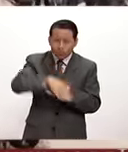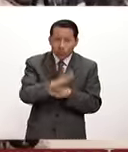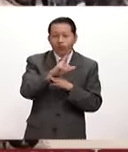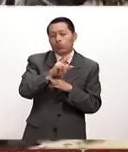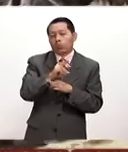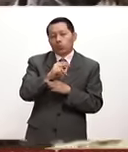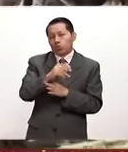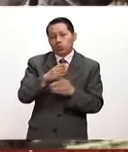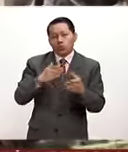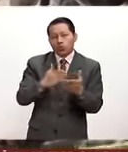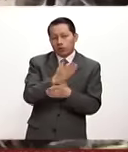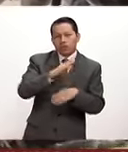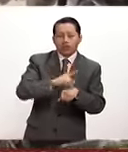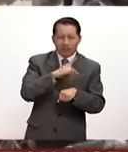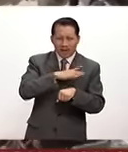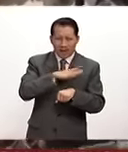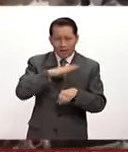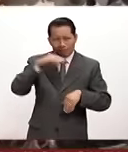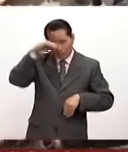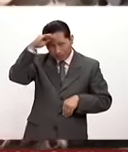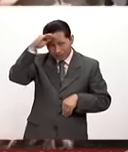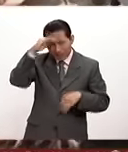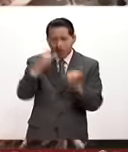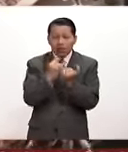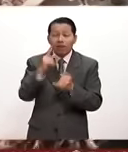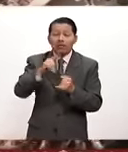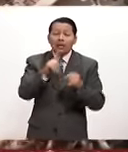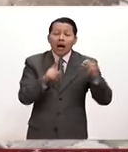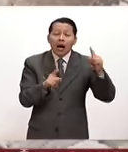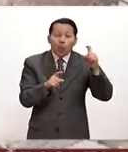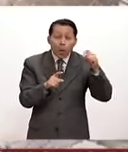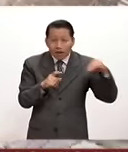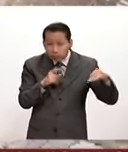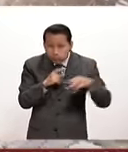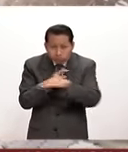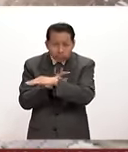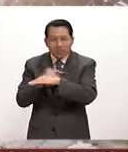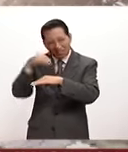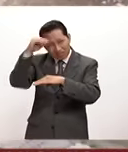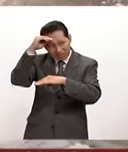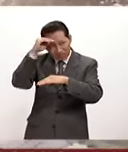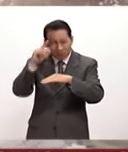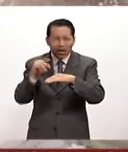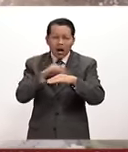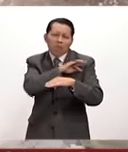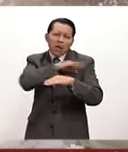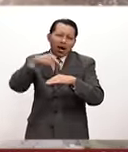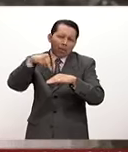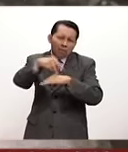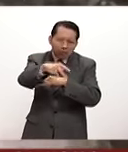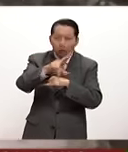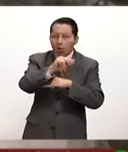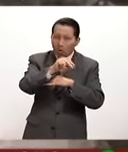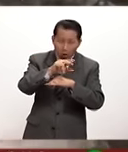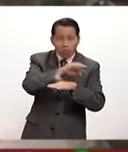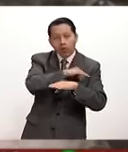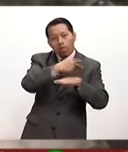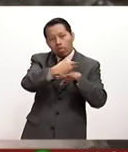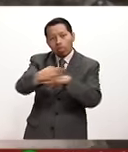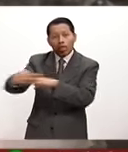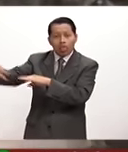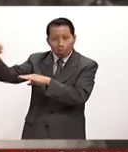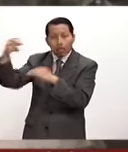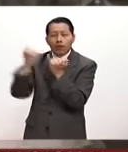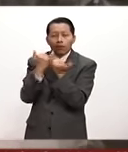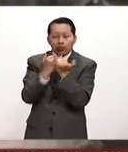muchas veces pensamos que la corriente nos lleva y nos puede llevar y lo más importante es estar muy atentos, si es posible, a los medios de comunicación,